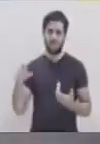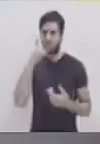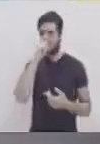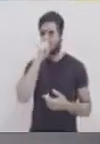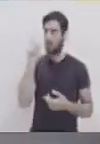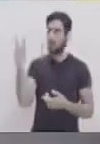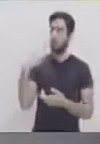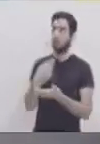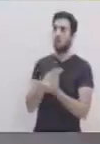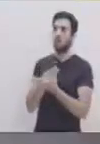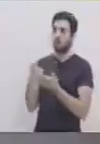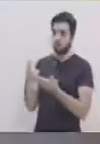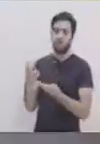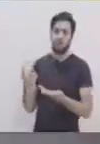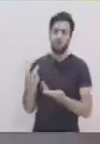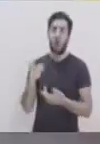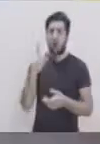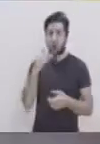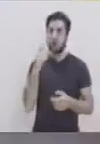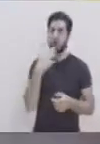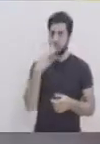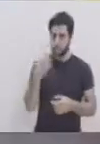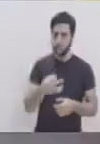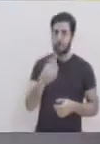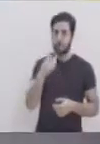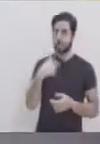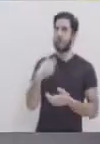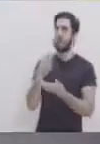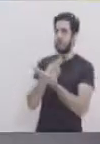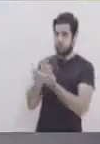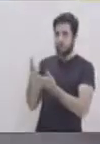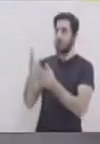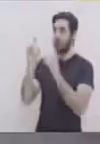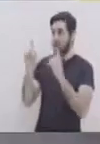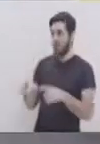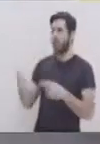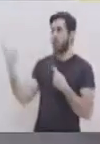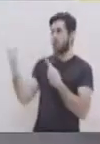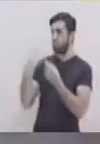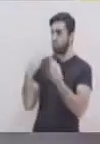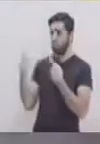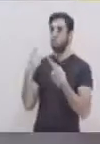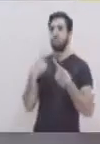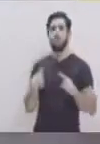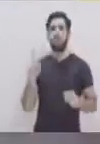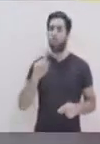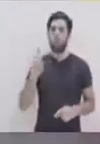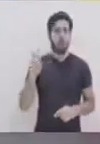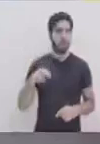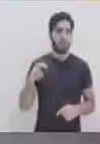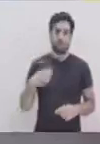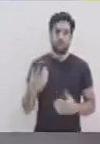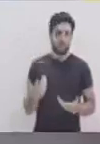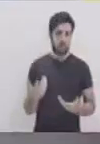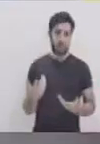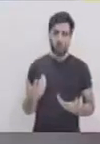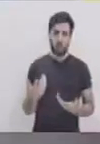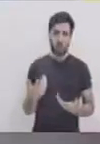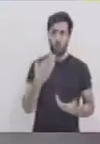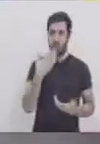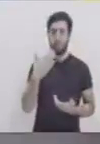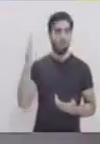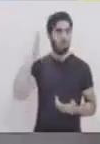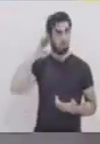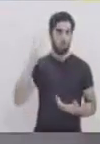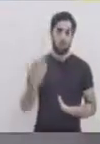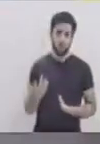dañarlo, el no ser sincero. sea, cierto que la sinceridad es un aspecto muy importante, pero no es necesario